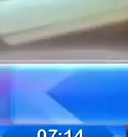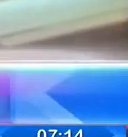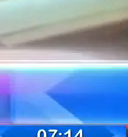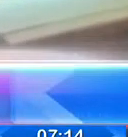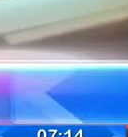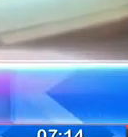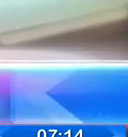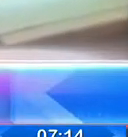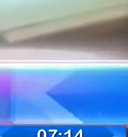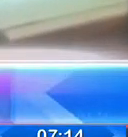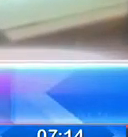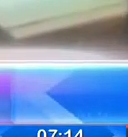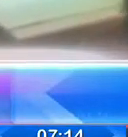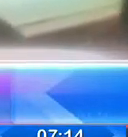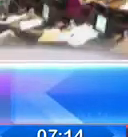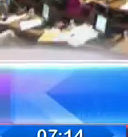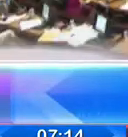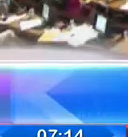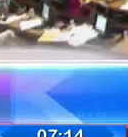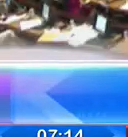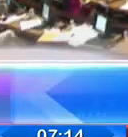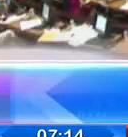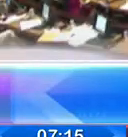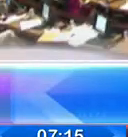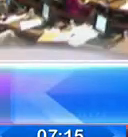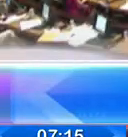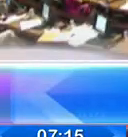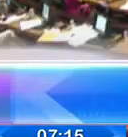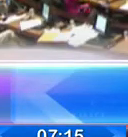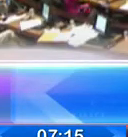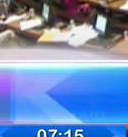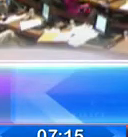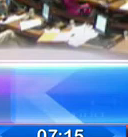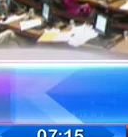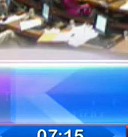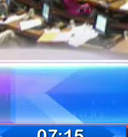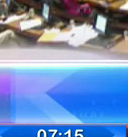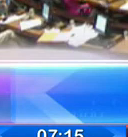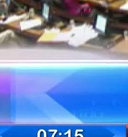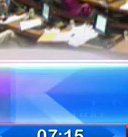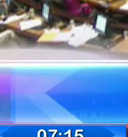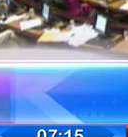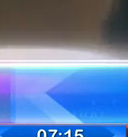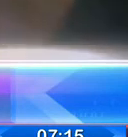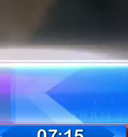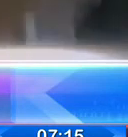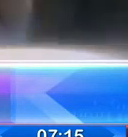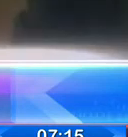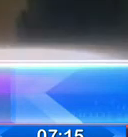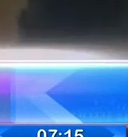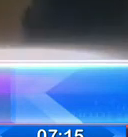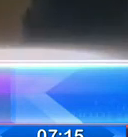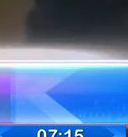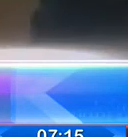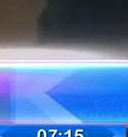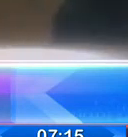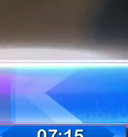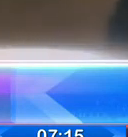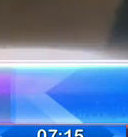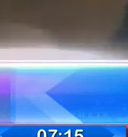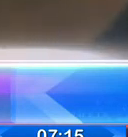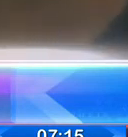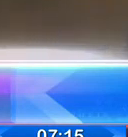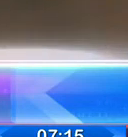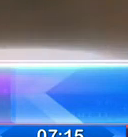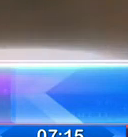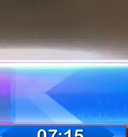Momento de un corte comercial. Al retornar les contamos que la Asamblea derogó el impuesto verde con 90 votos. Además, elimina multas,